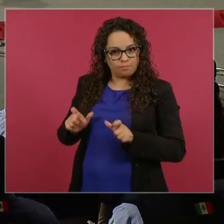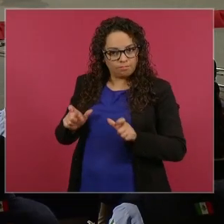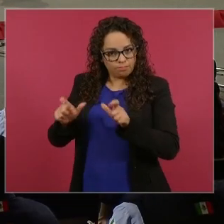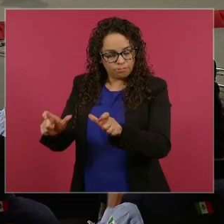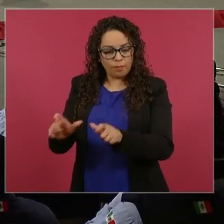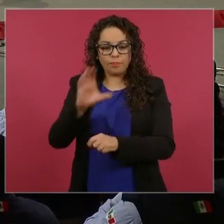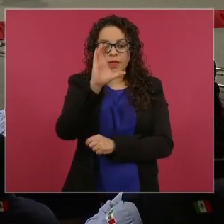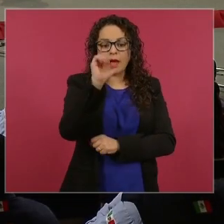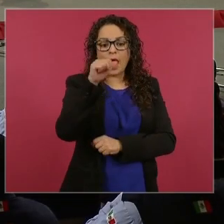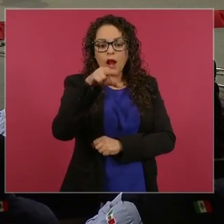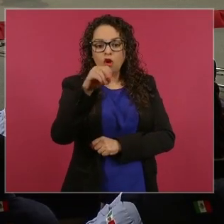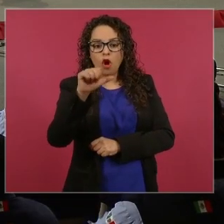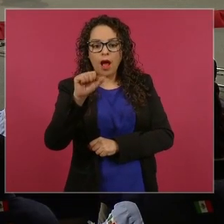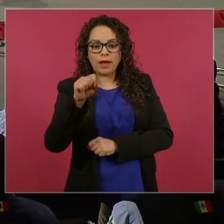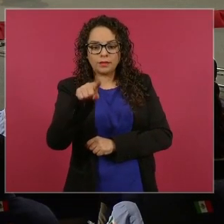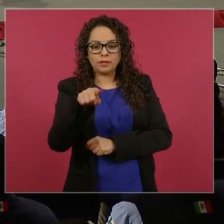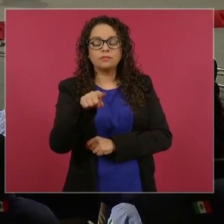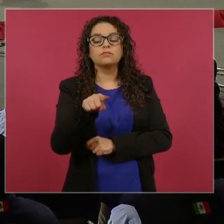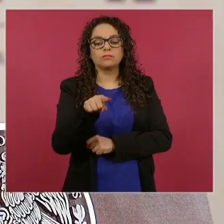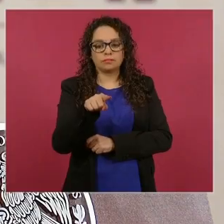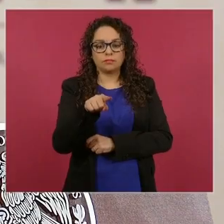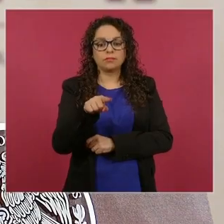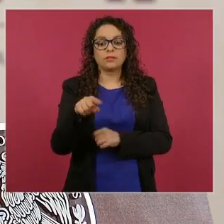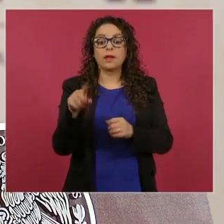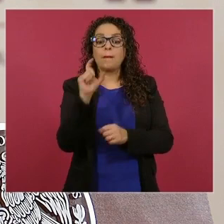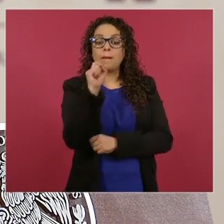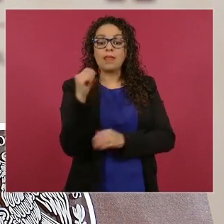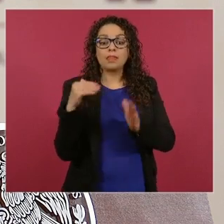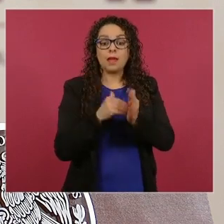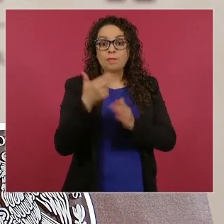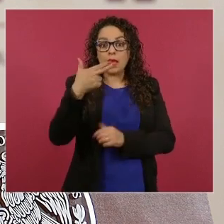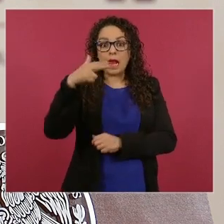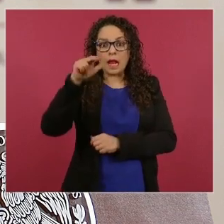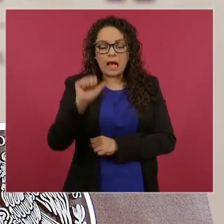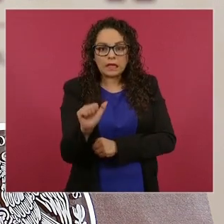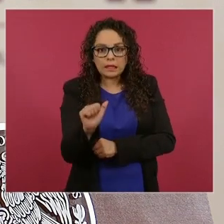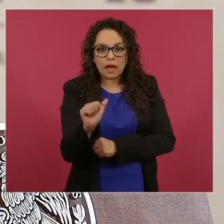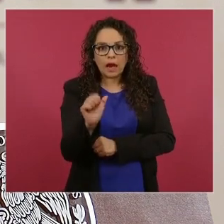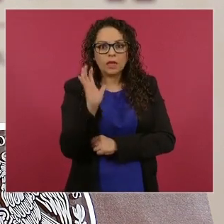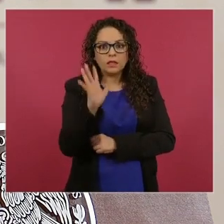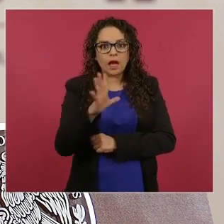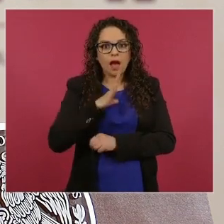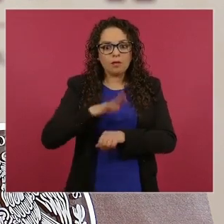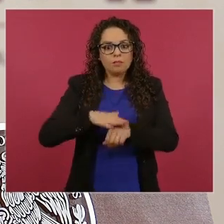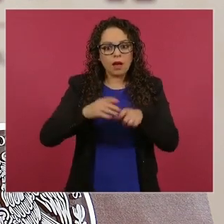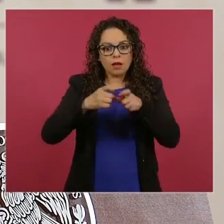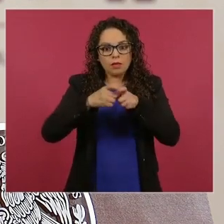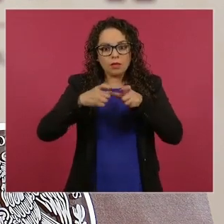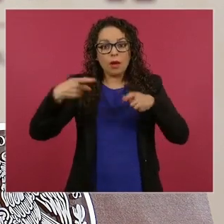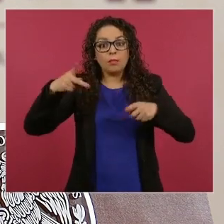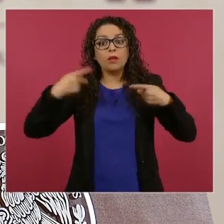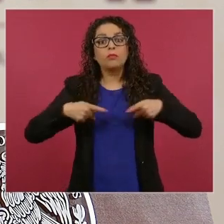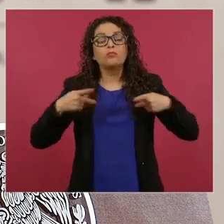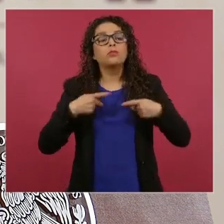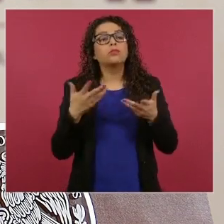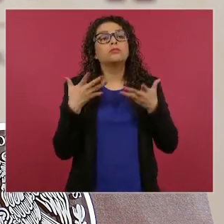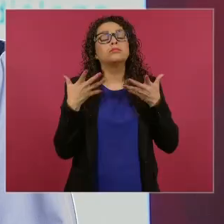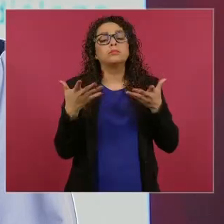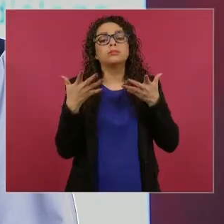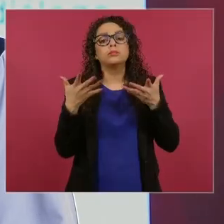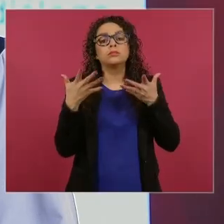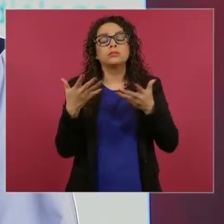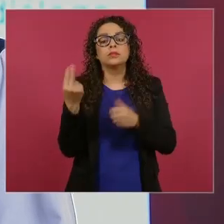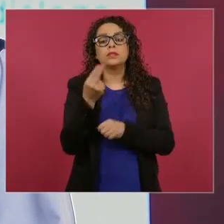comenzó con cinco mil hectáreas de protección y que ha llegado a 20 mil hectáreas, pero que lo relevante es que la gente la está pidiendo porque lo ven como una